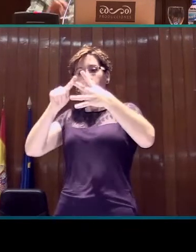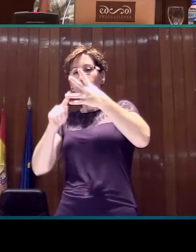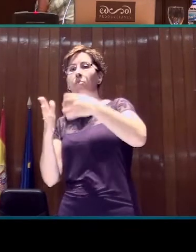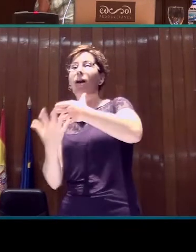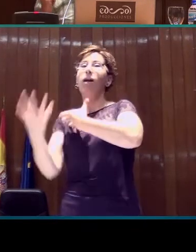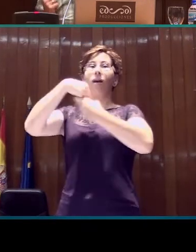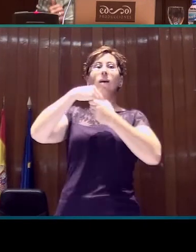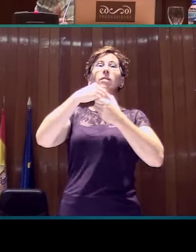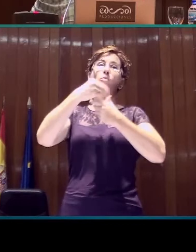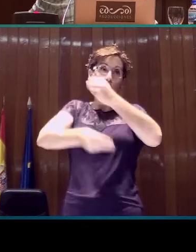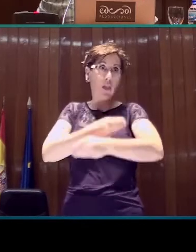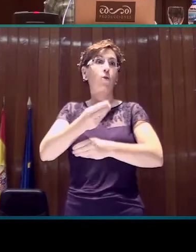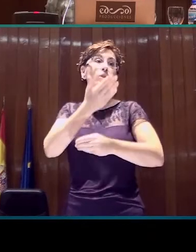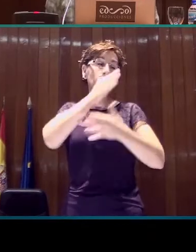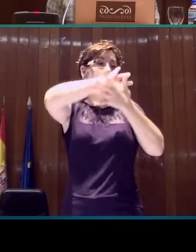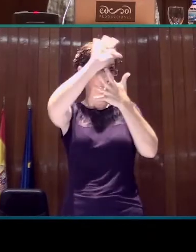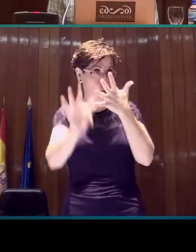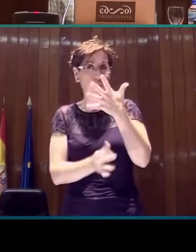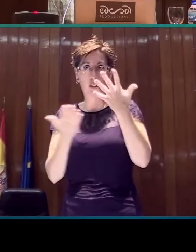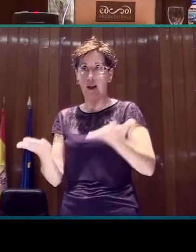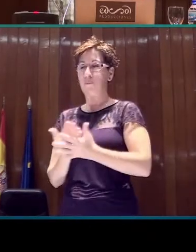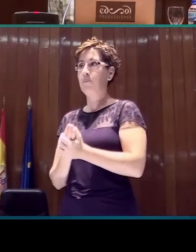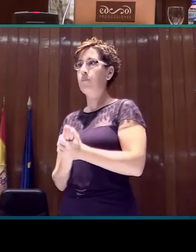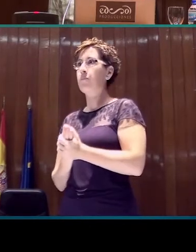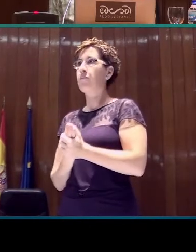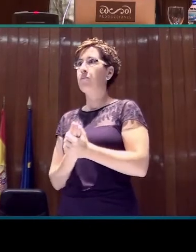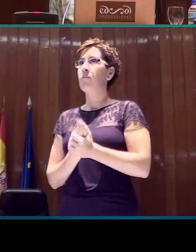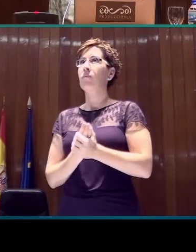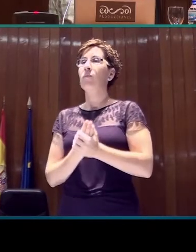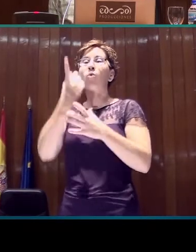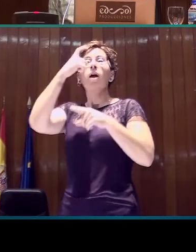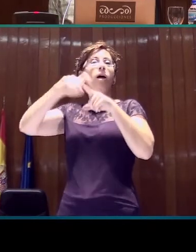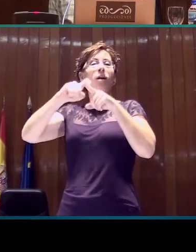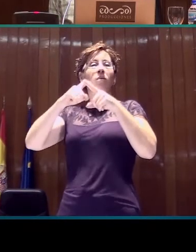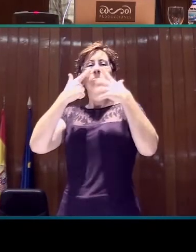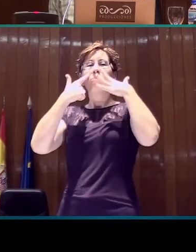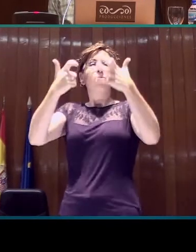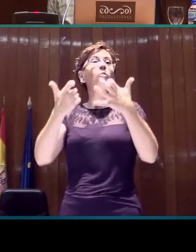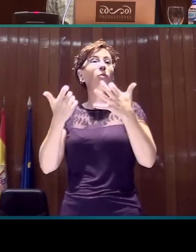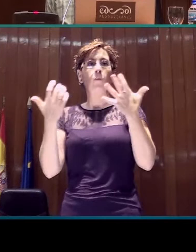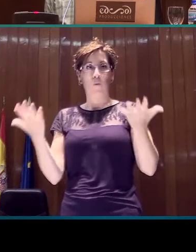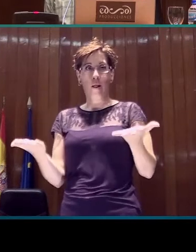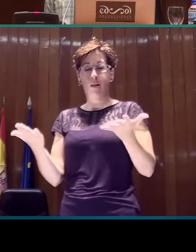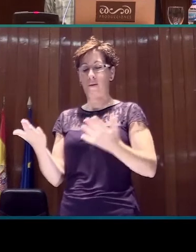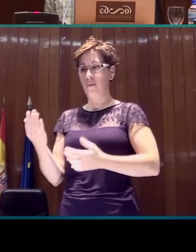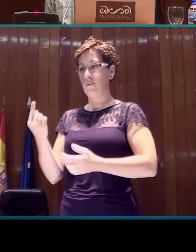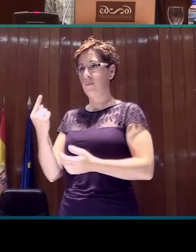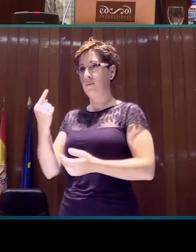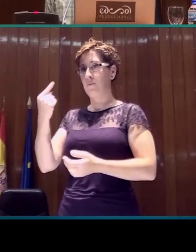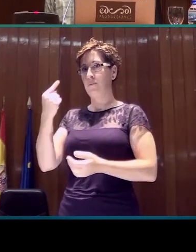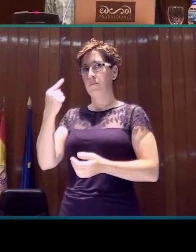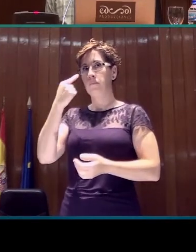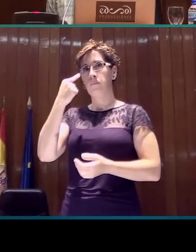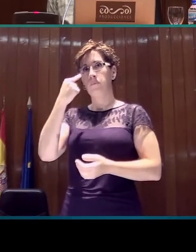Una característica muy importante que señala Lidl es que siempre que se da, o siempre que